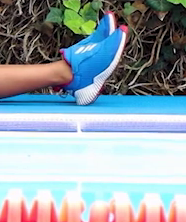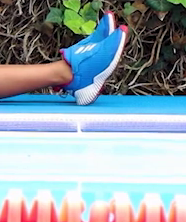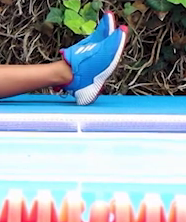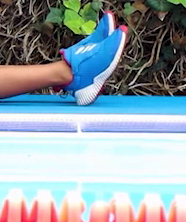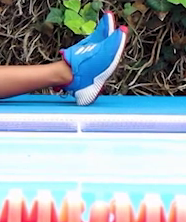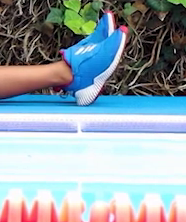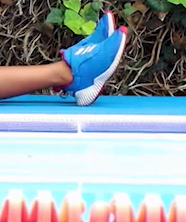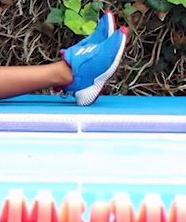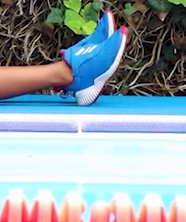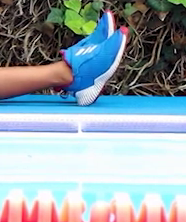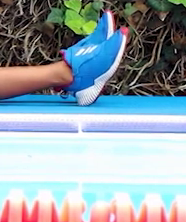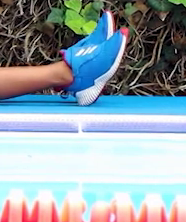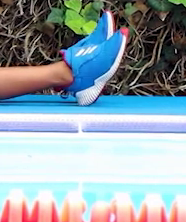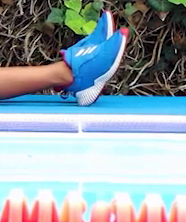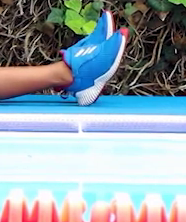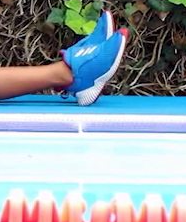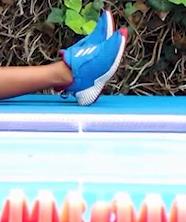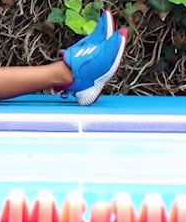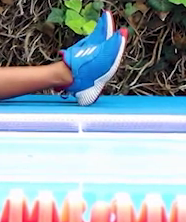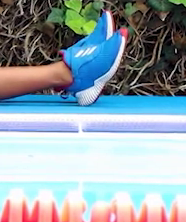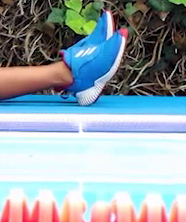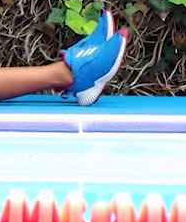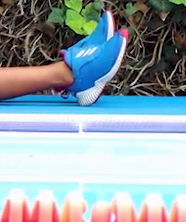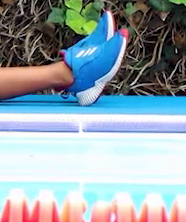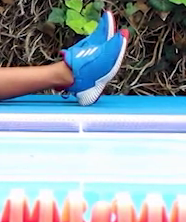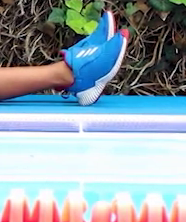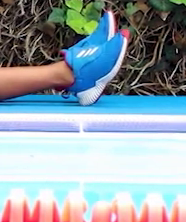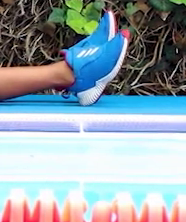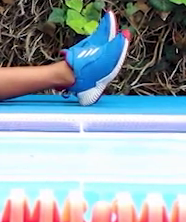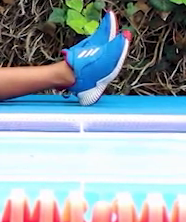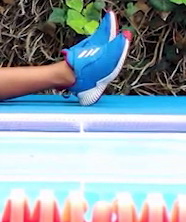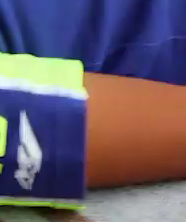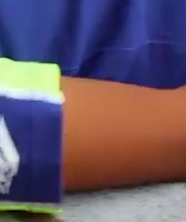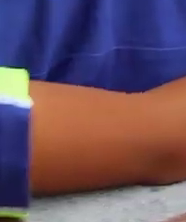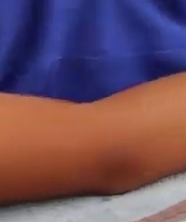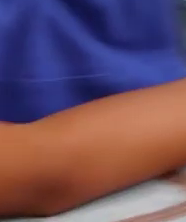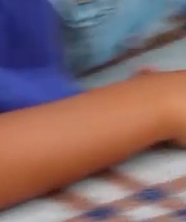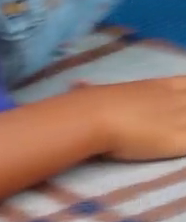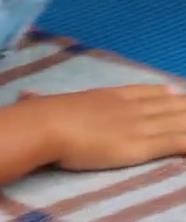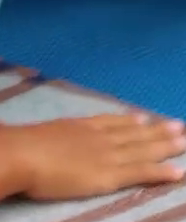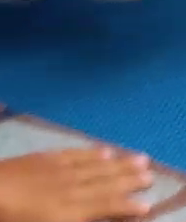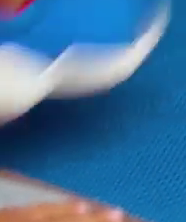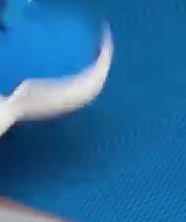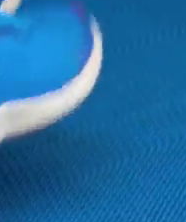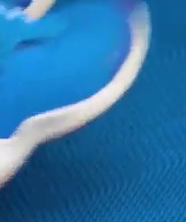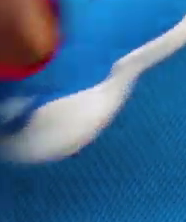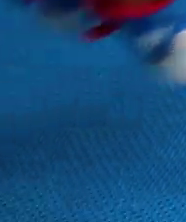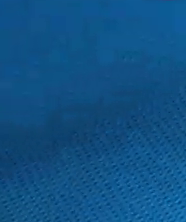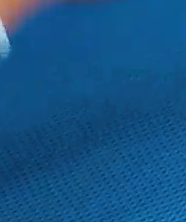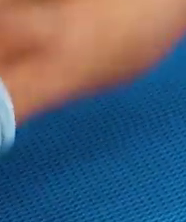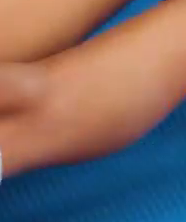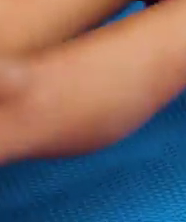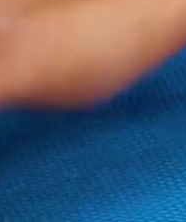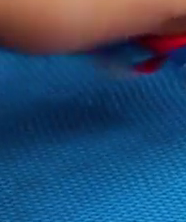Respira. Ok. Última. Tres. Una.